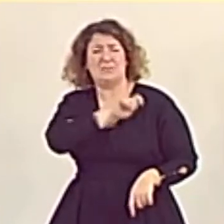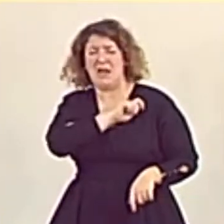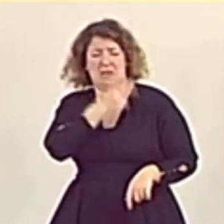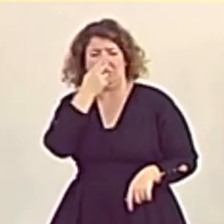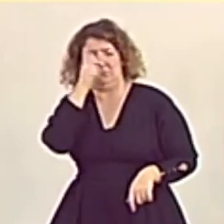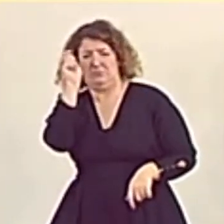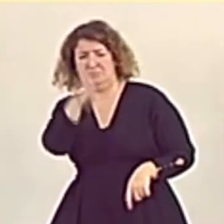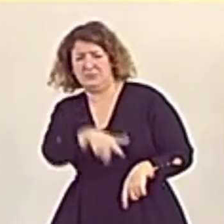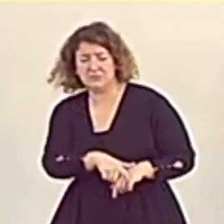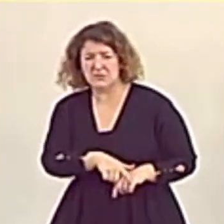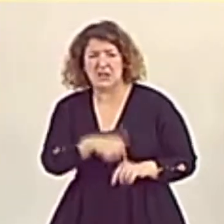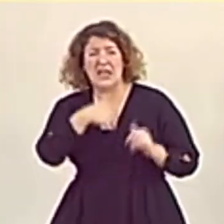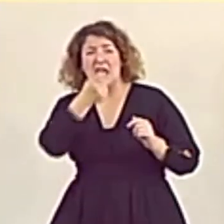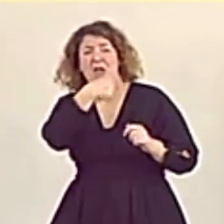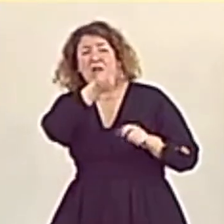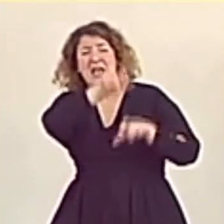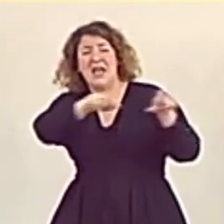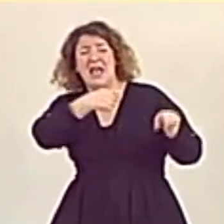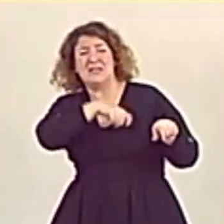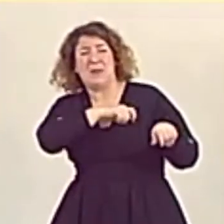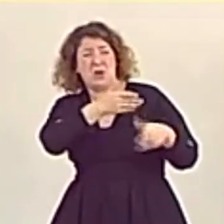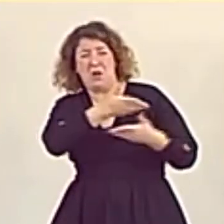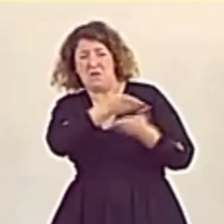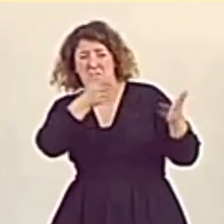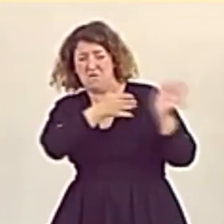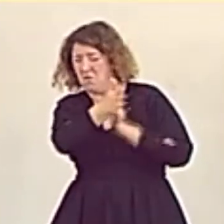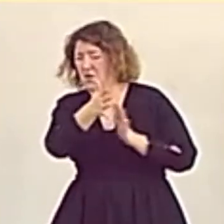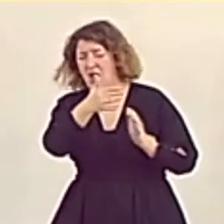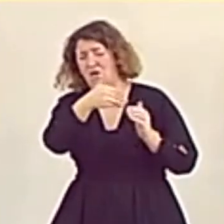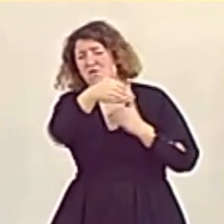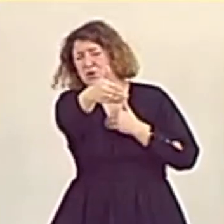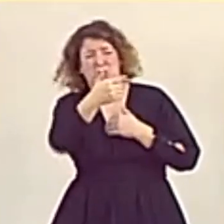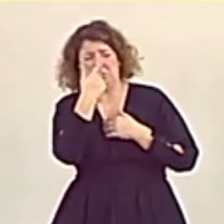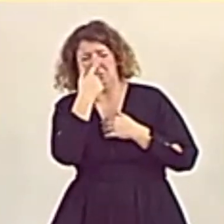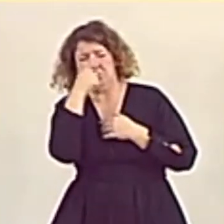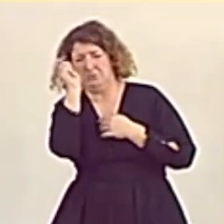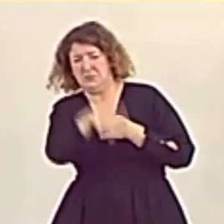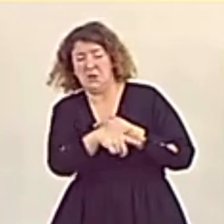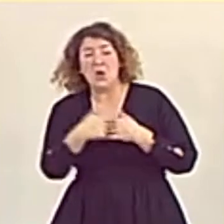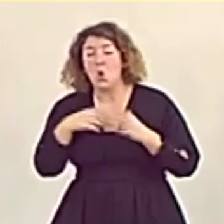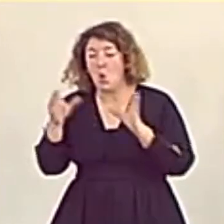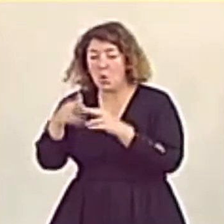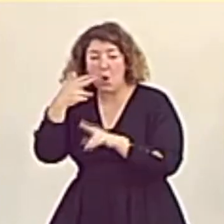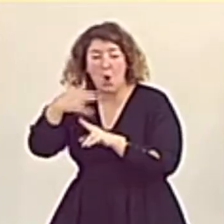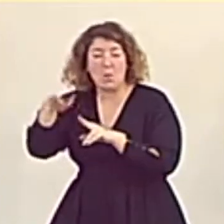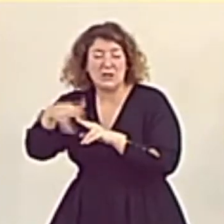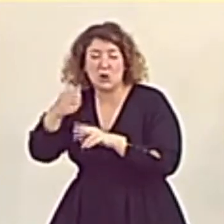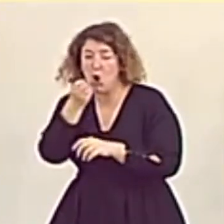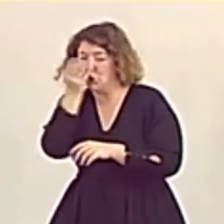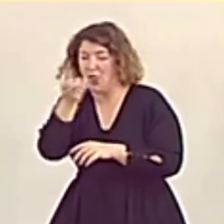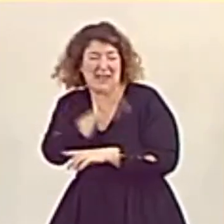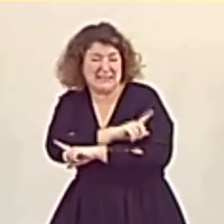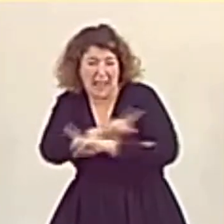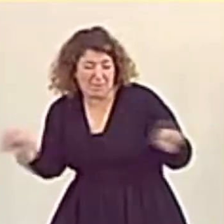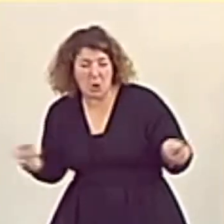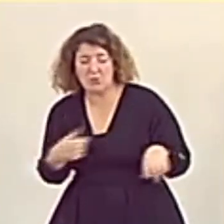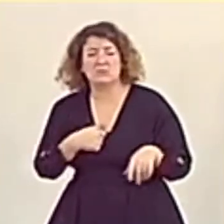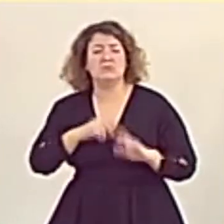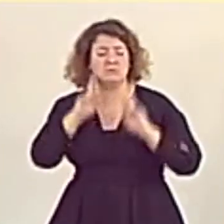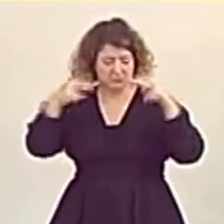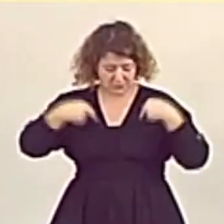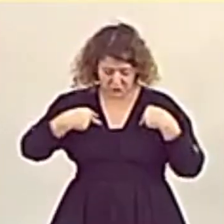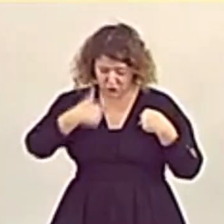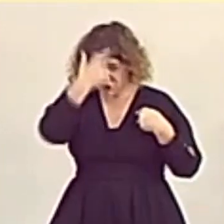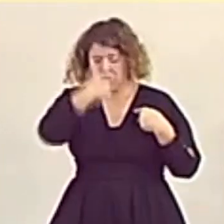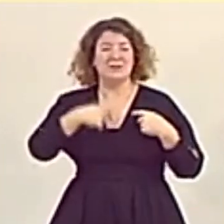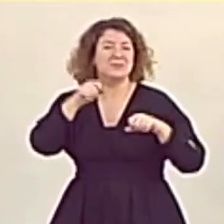ni el futuro de los españoles, ni siquiera le importa el futuro del Partido Socialista. A Sánchez solo le importa su